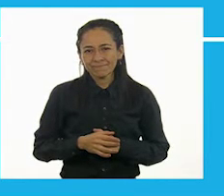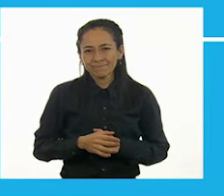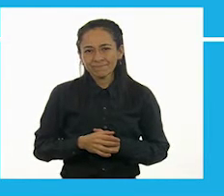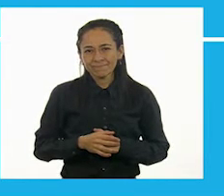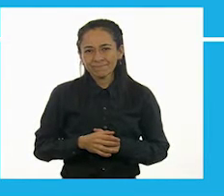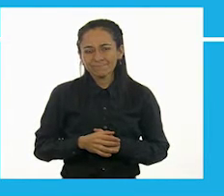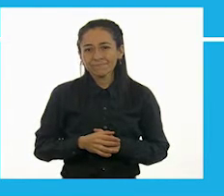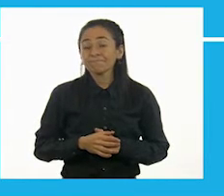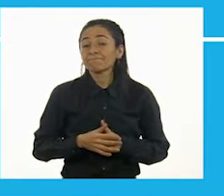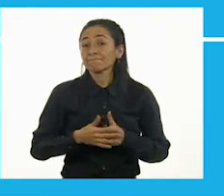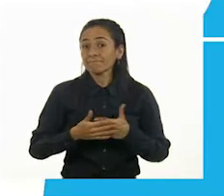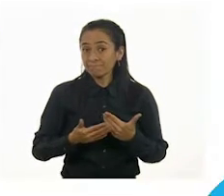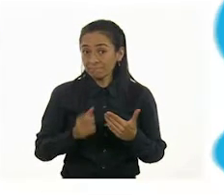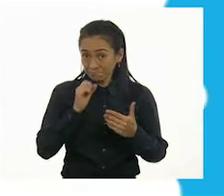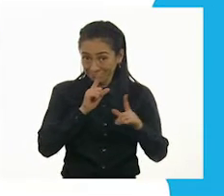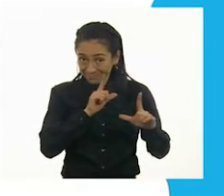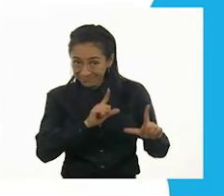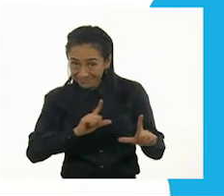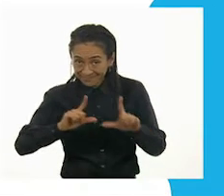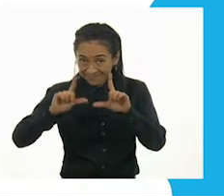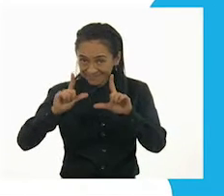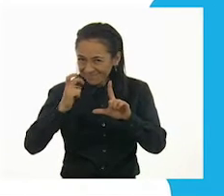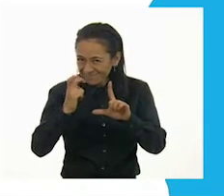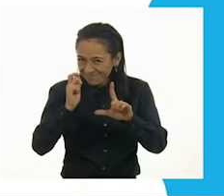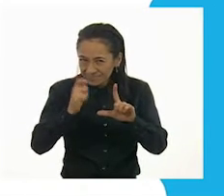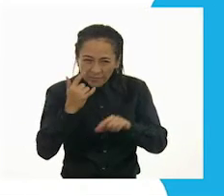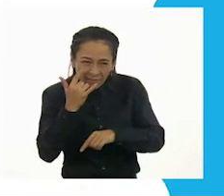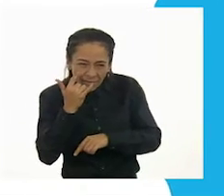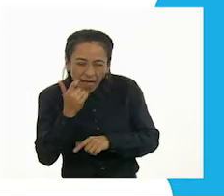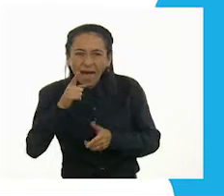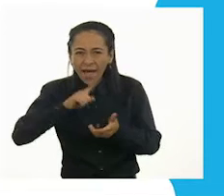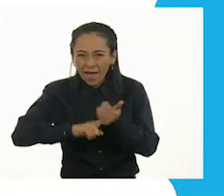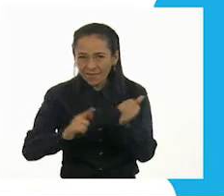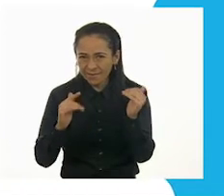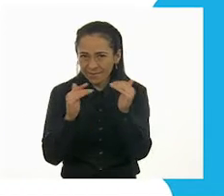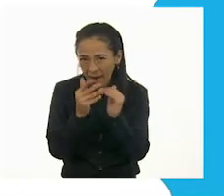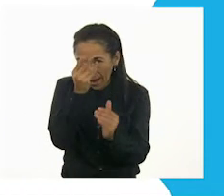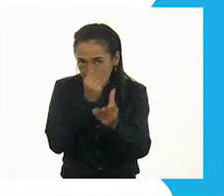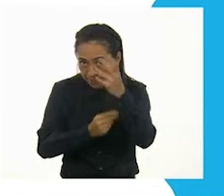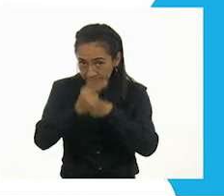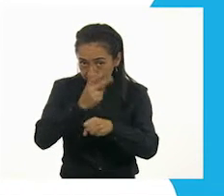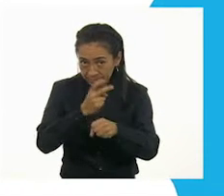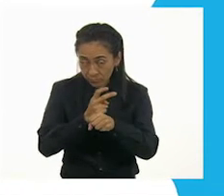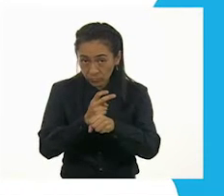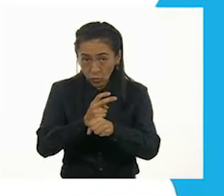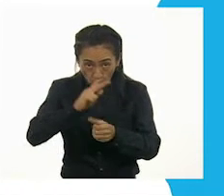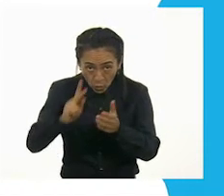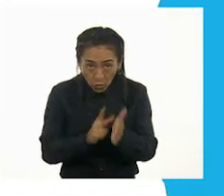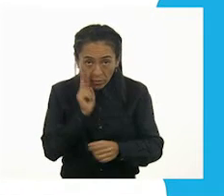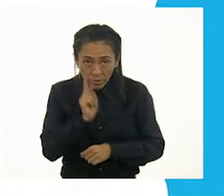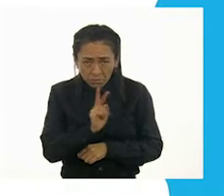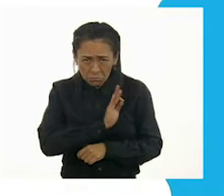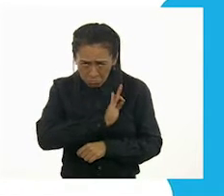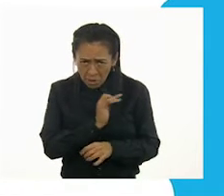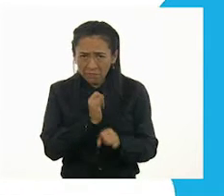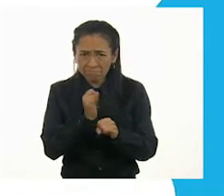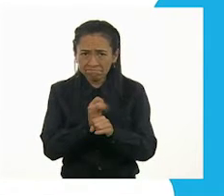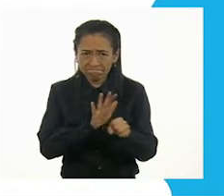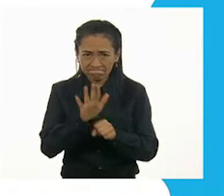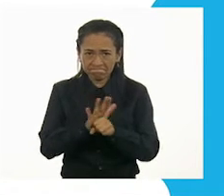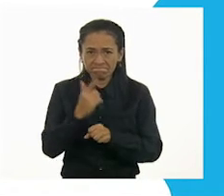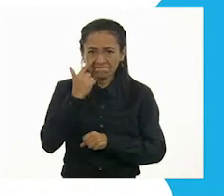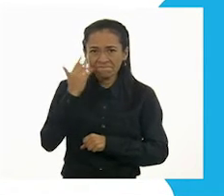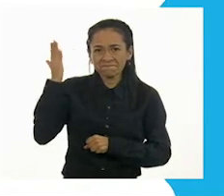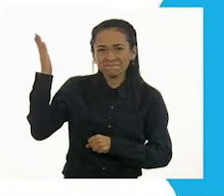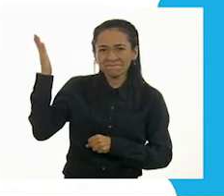Si quieres volver a ver los programas de Aprende en Casa 2, los puedes encontrar en la siguiente liga. Aprende en